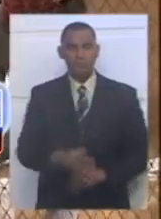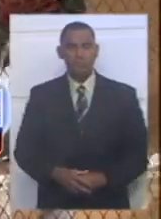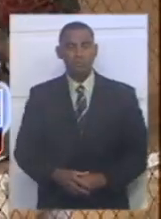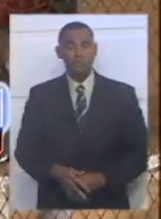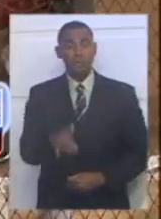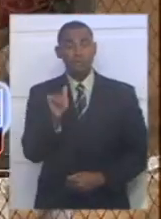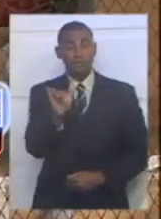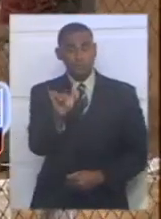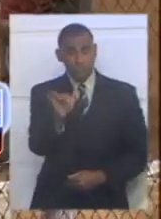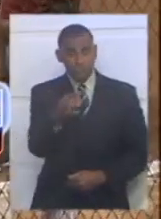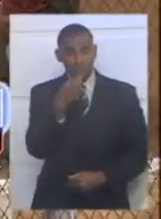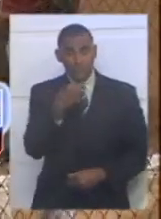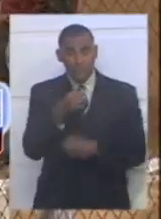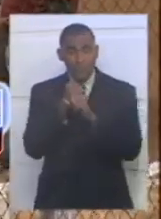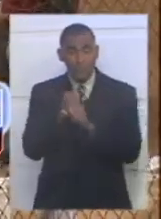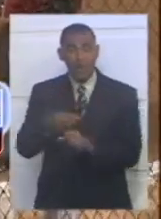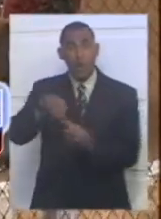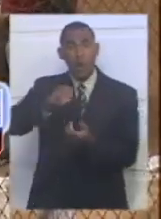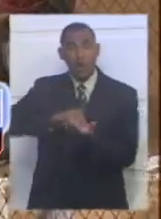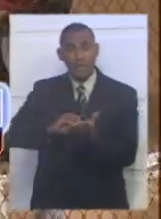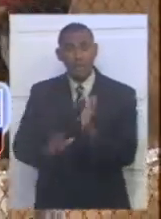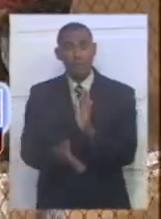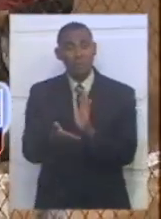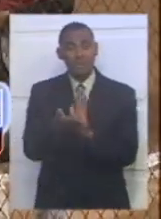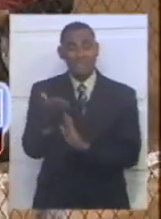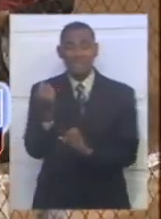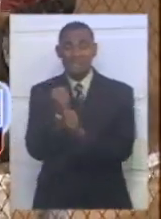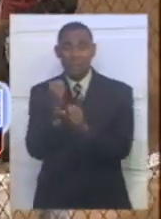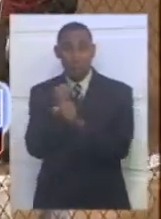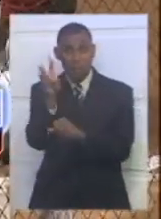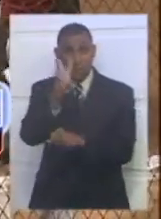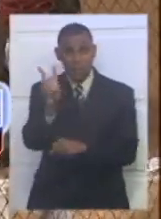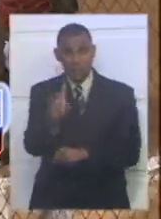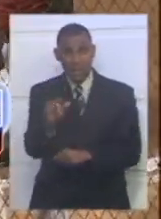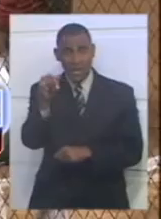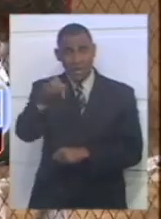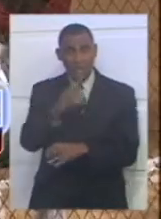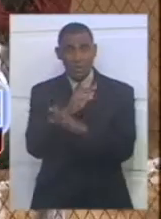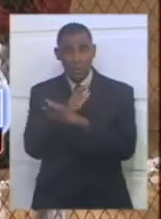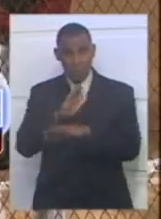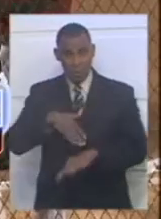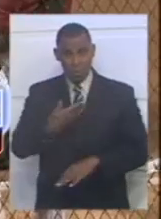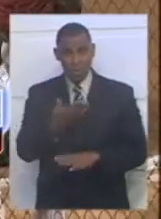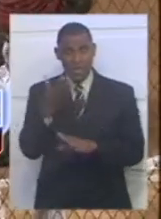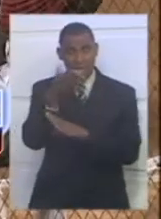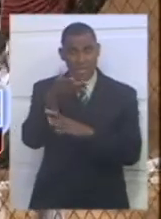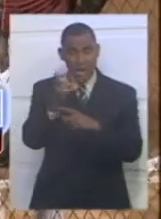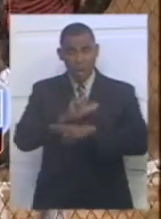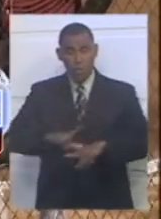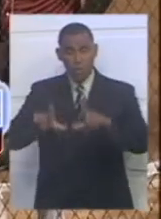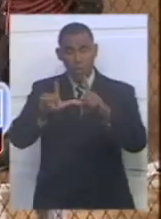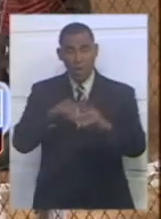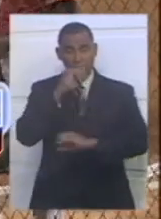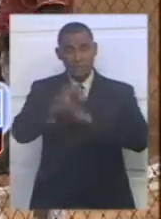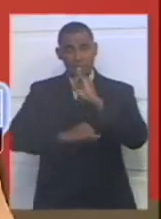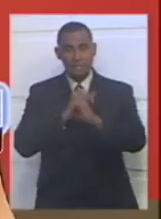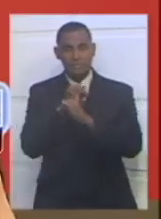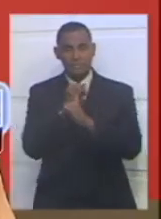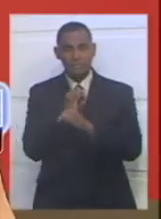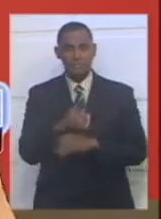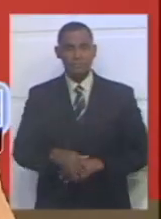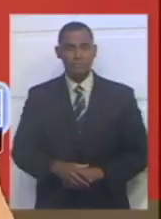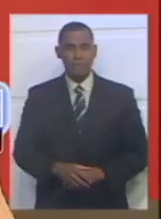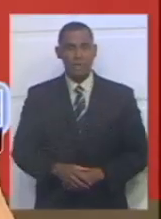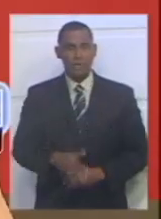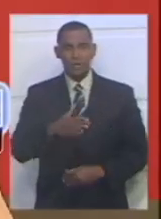Asimismo dijo que espera tener una destacada actuación en Venezuela esta temporada para poder optar por un cupo en la gran carpa. Eso es lo que